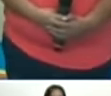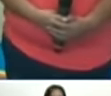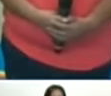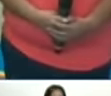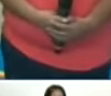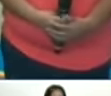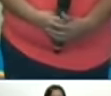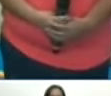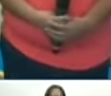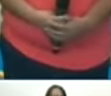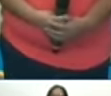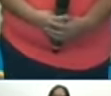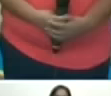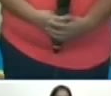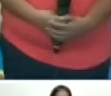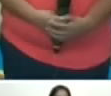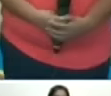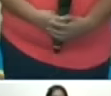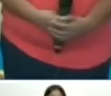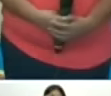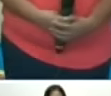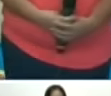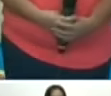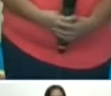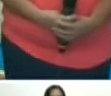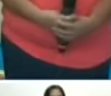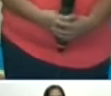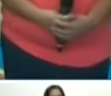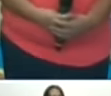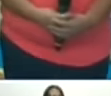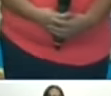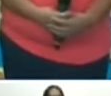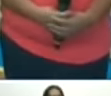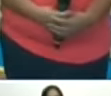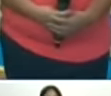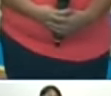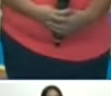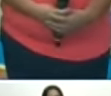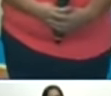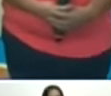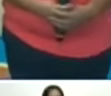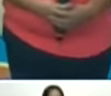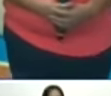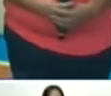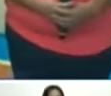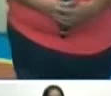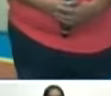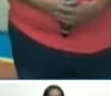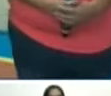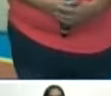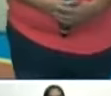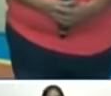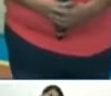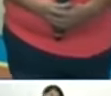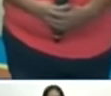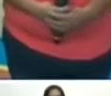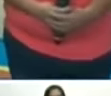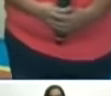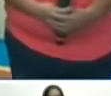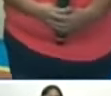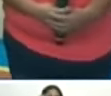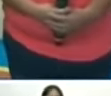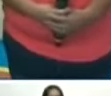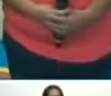querer al pueblo y solucionar todo lo que el pueblo necesita en unión cívico militar policial